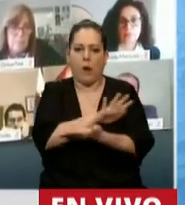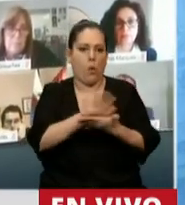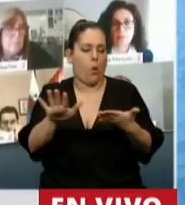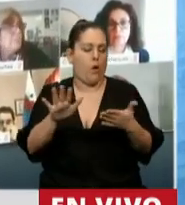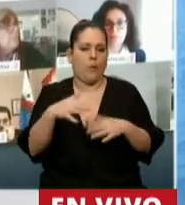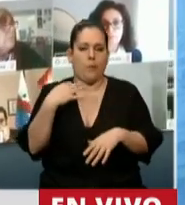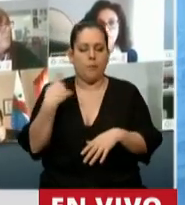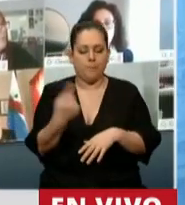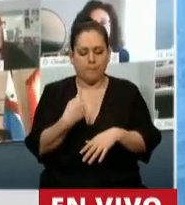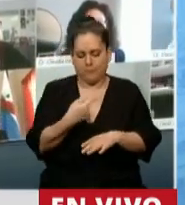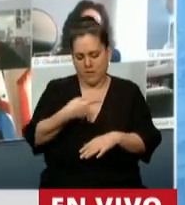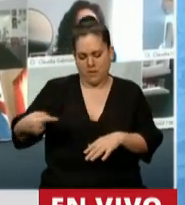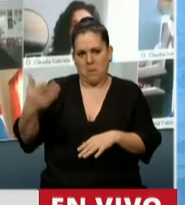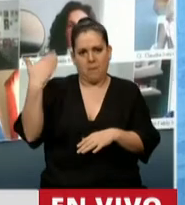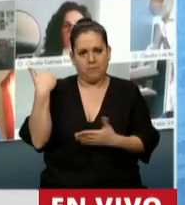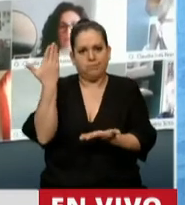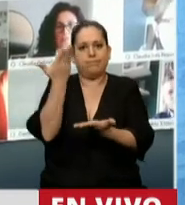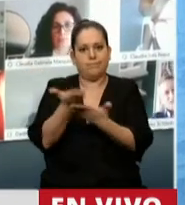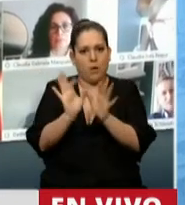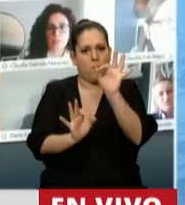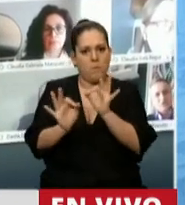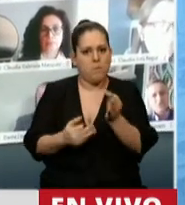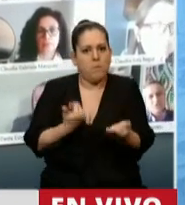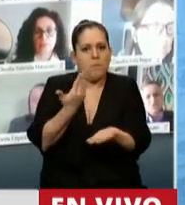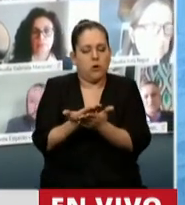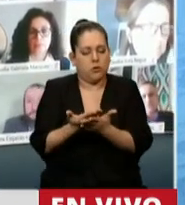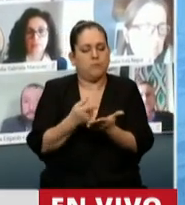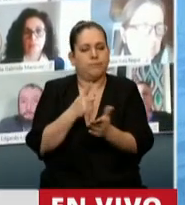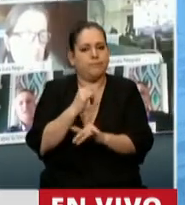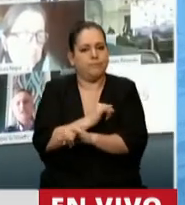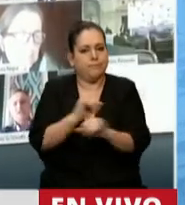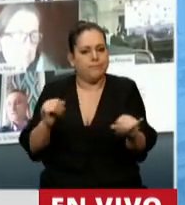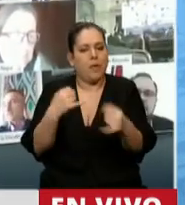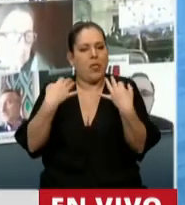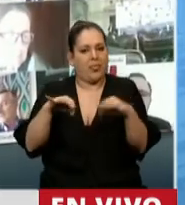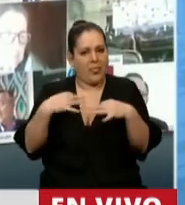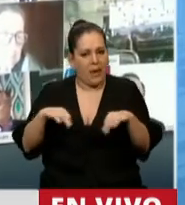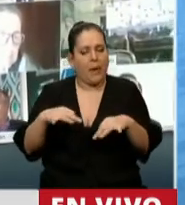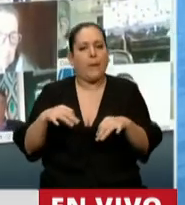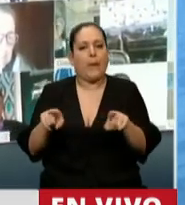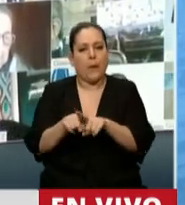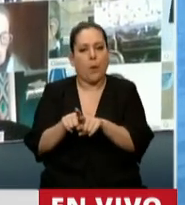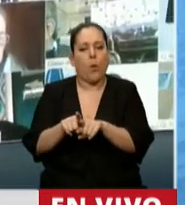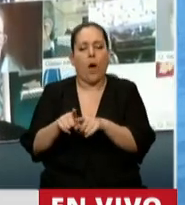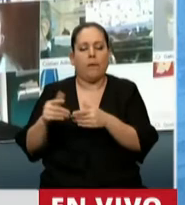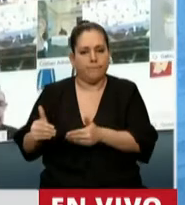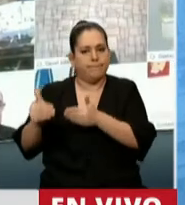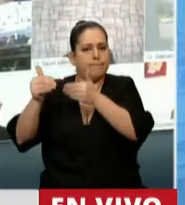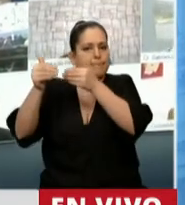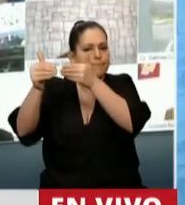proyecto de ley de moratoria, ampliando los beneficios desde el punto de vista de los periodos alcanzados.